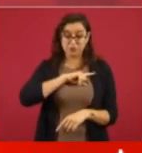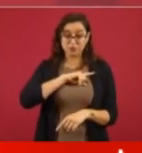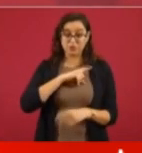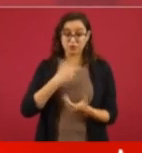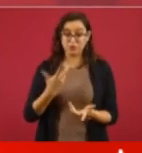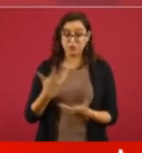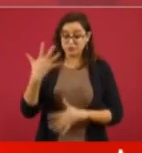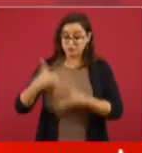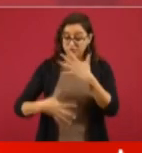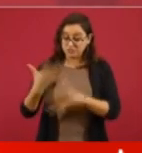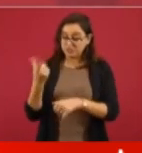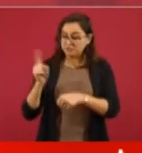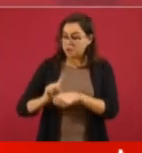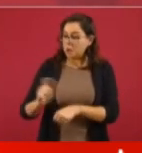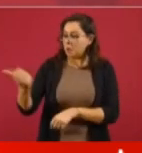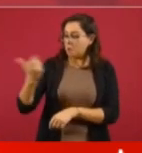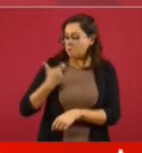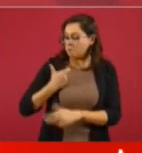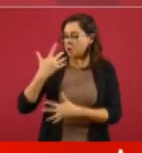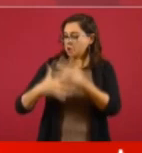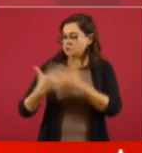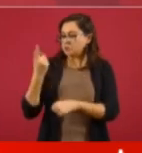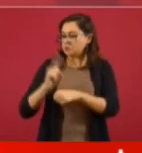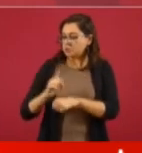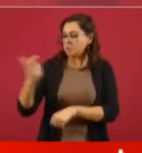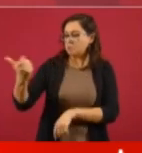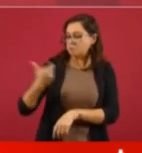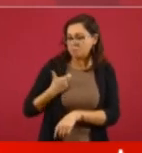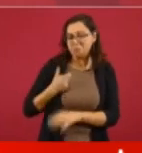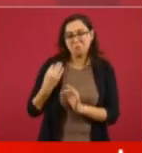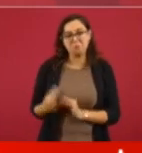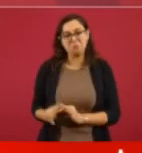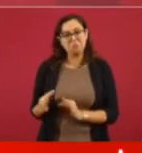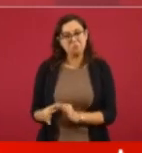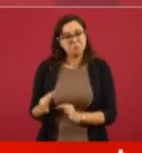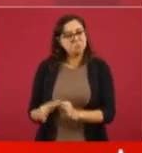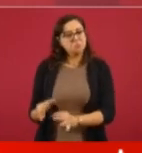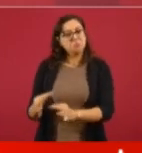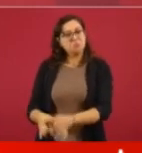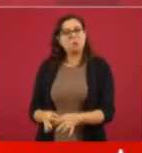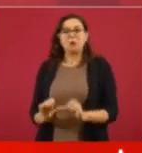15 días, hay gente